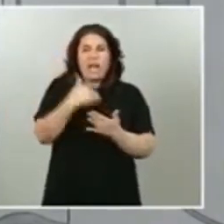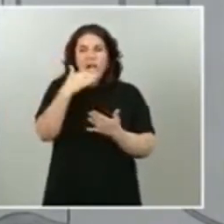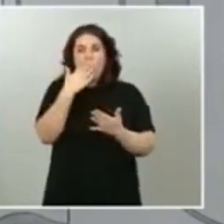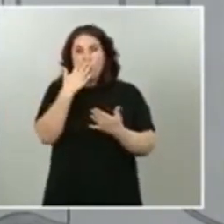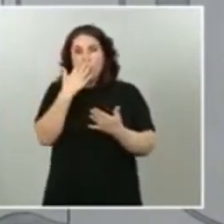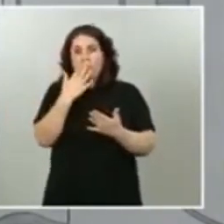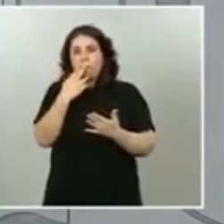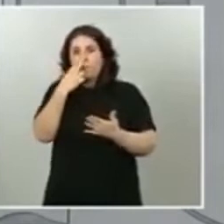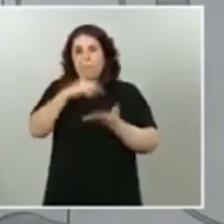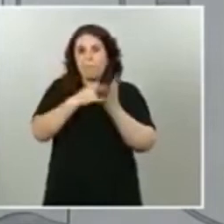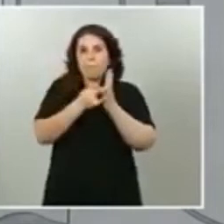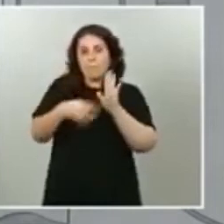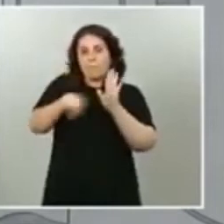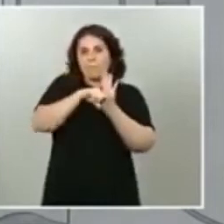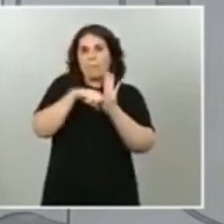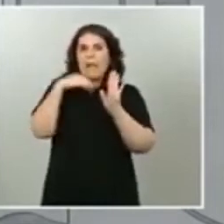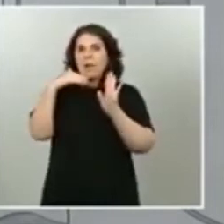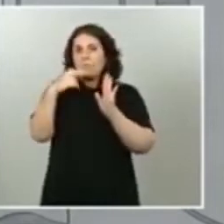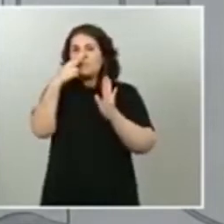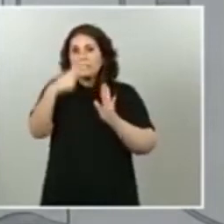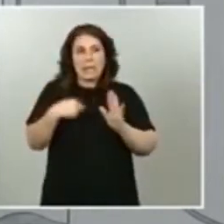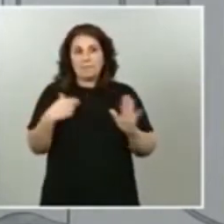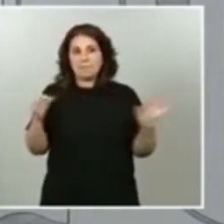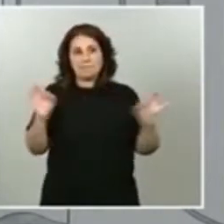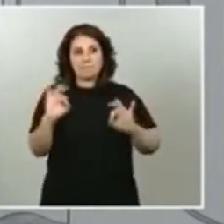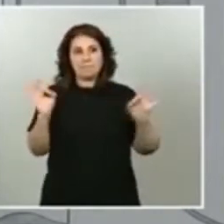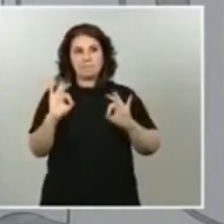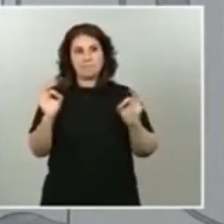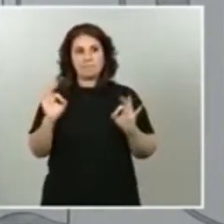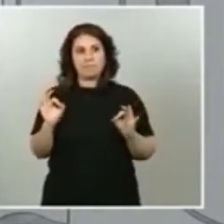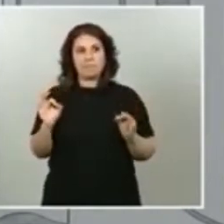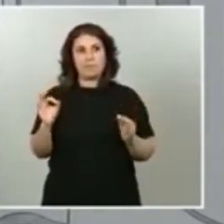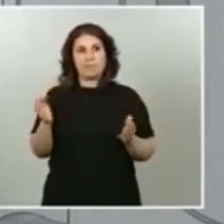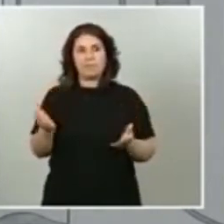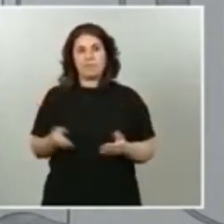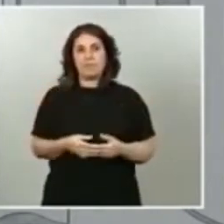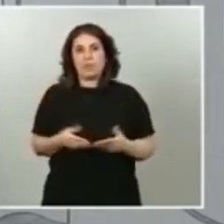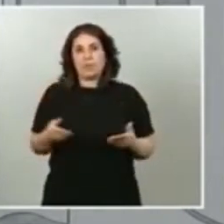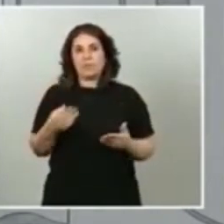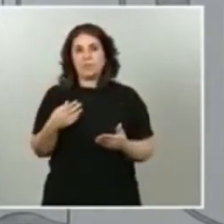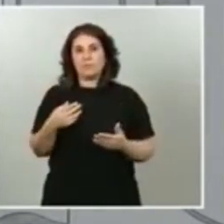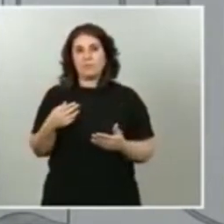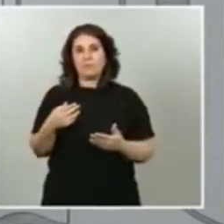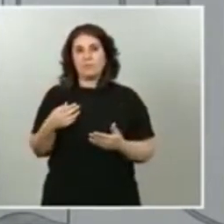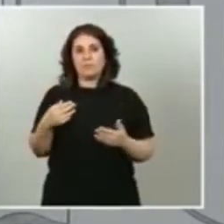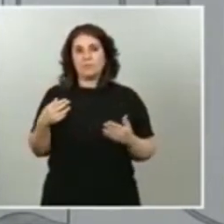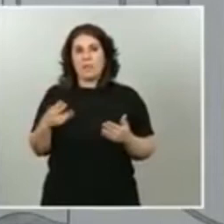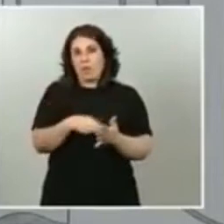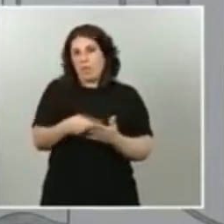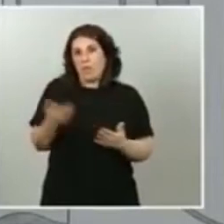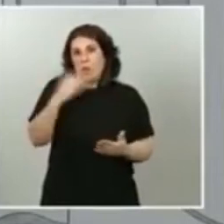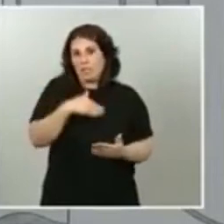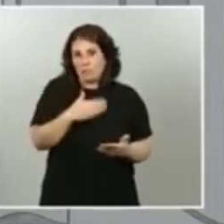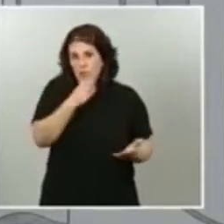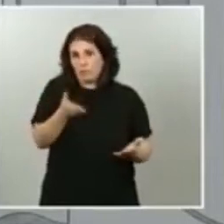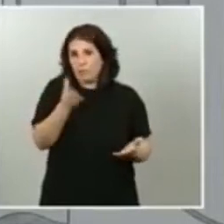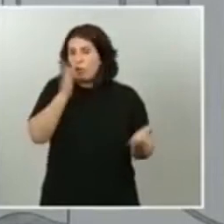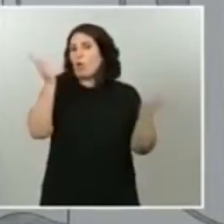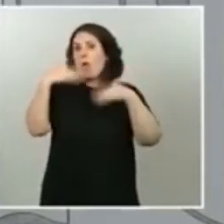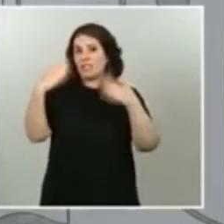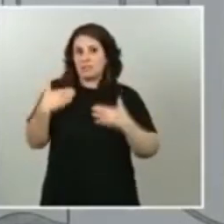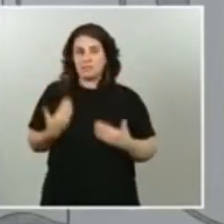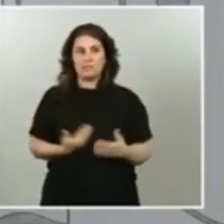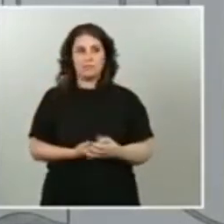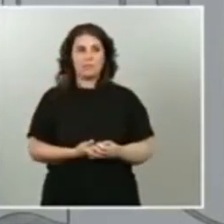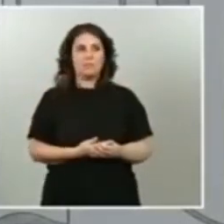programada por tanto no a lugar una anulación de lo que no estaba programado y creo que las especulaciones que han aparecido